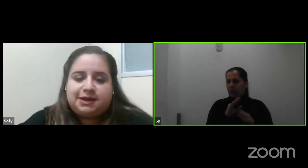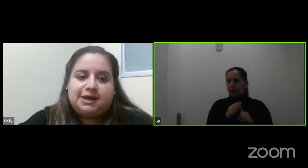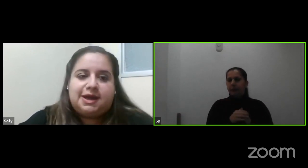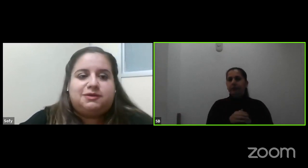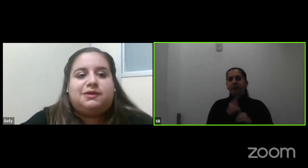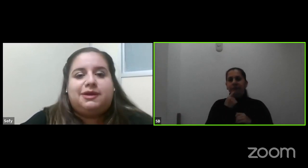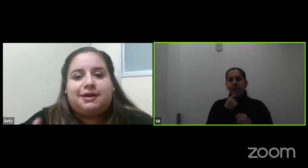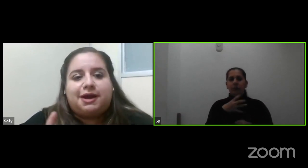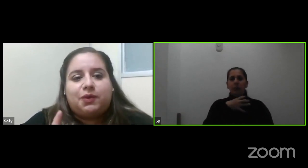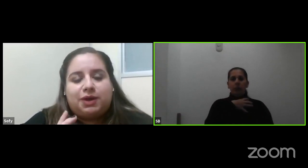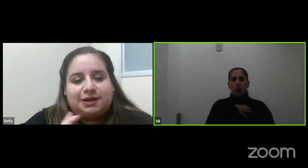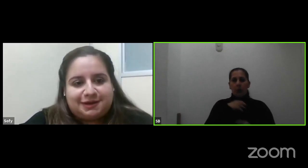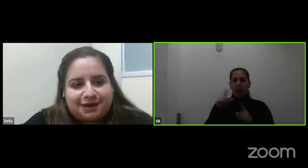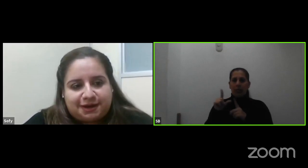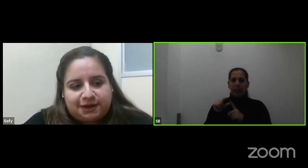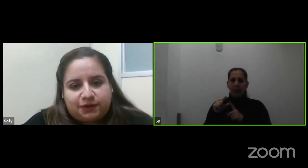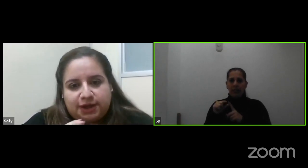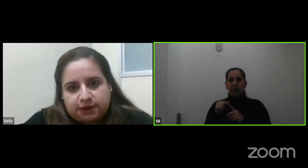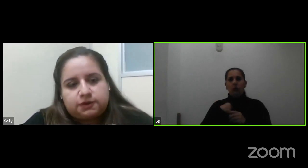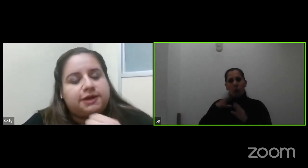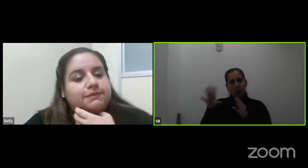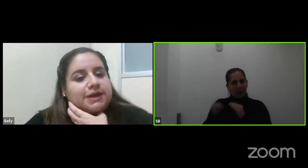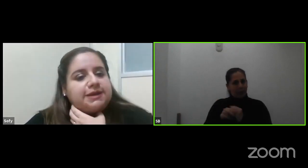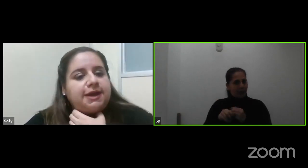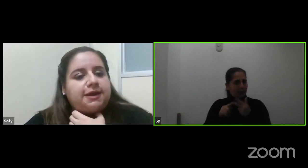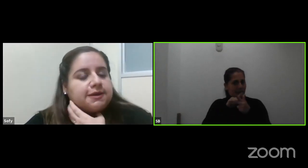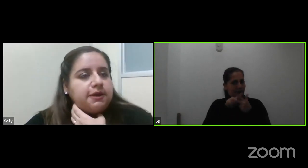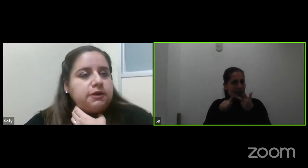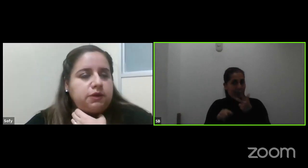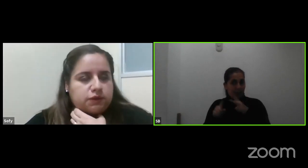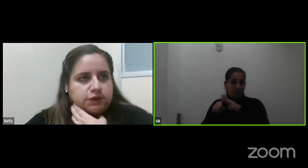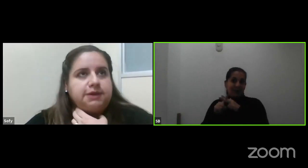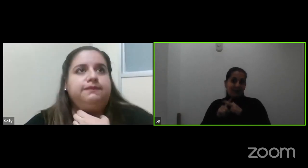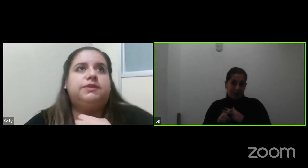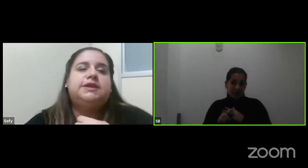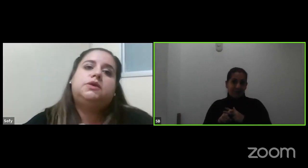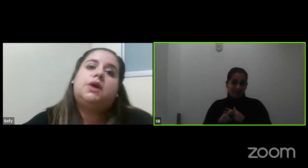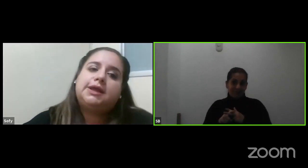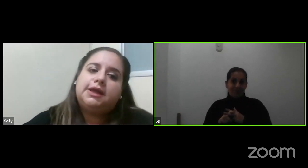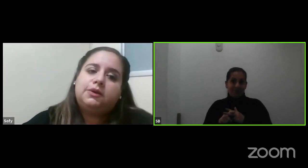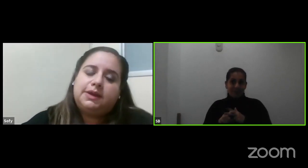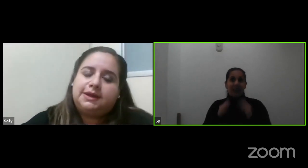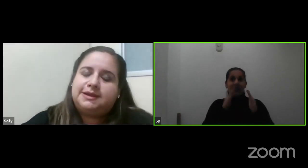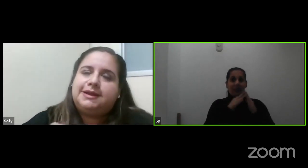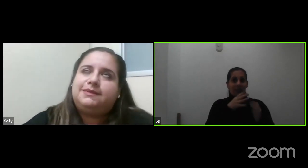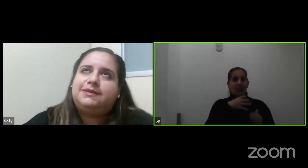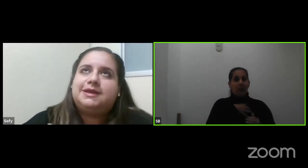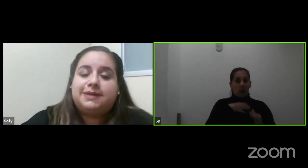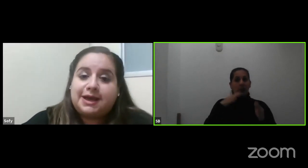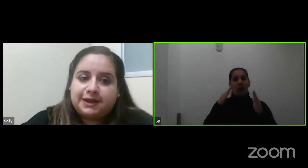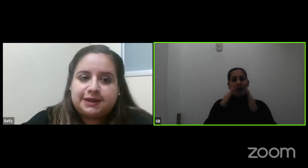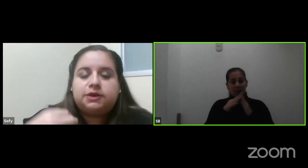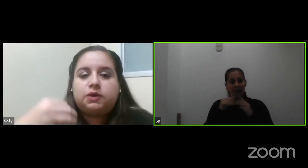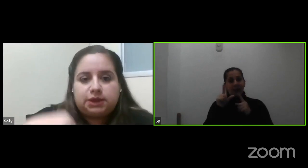propia y alquilada yo le voy a agregar una tercera categoría que son las prestadas entonces si yo alquilo si mi casa donde